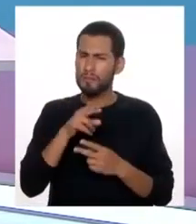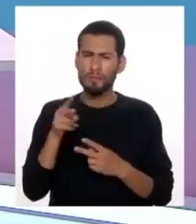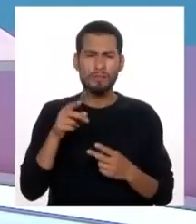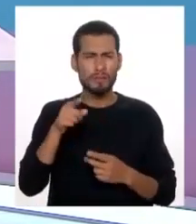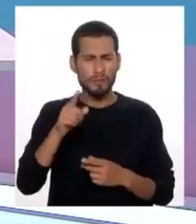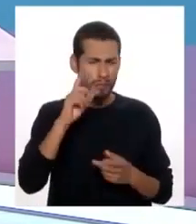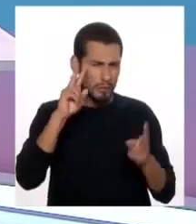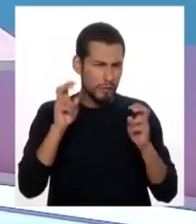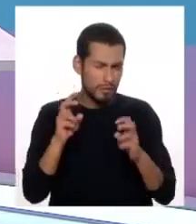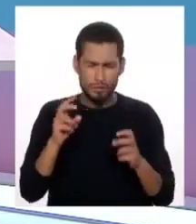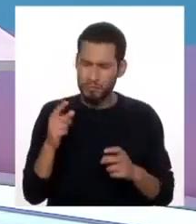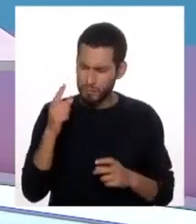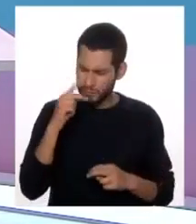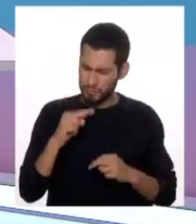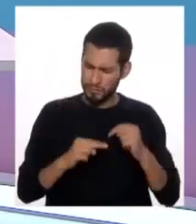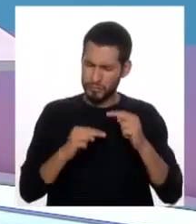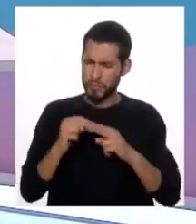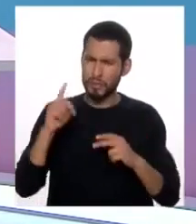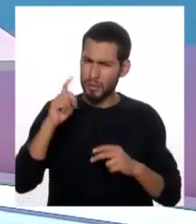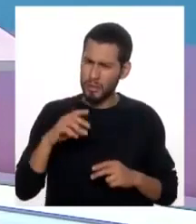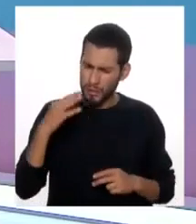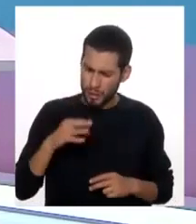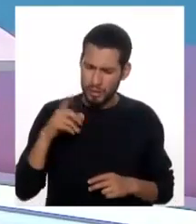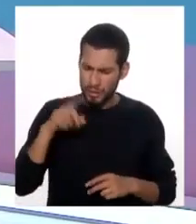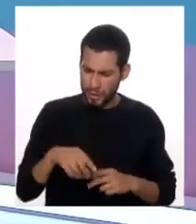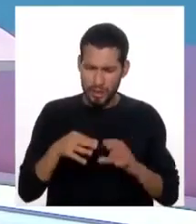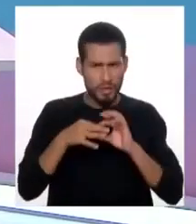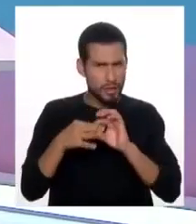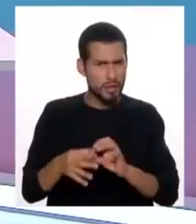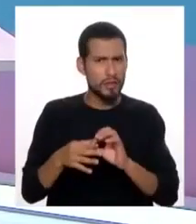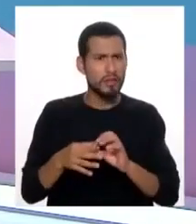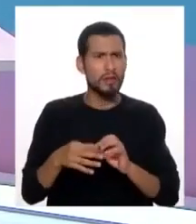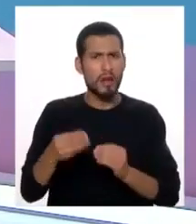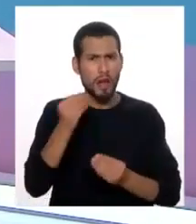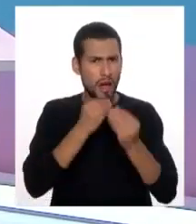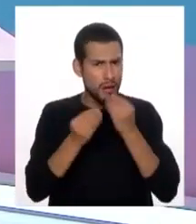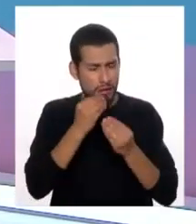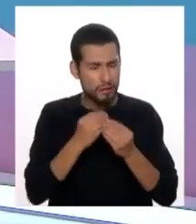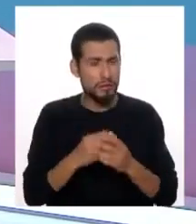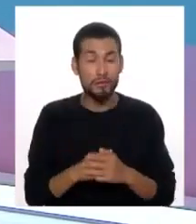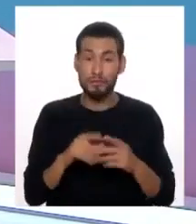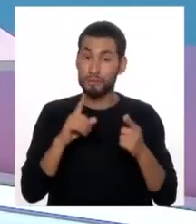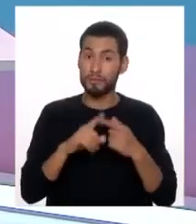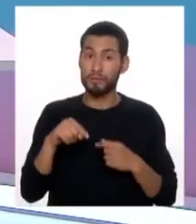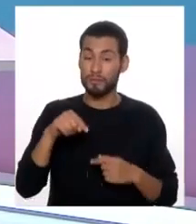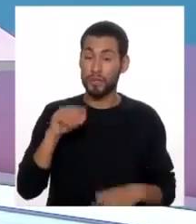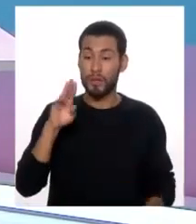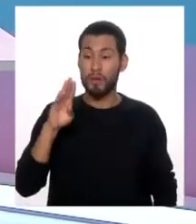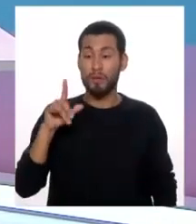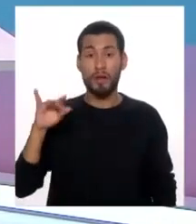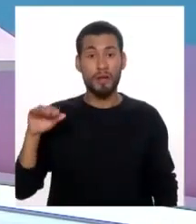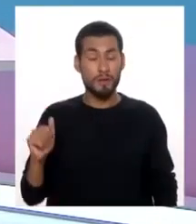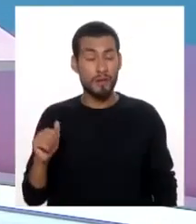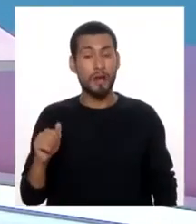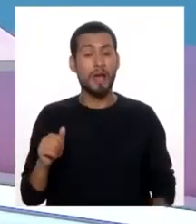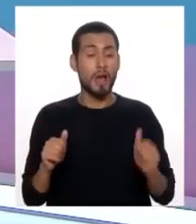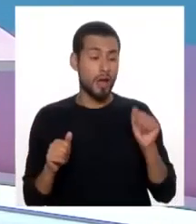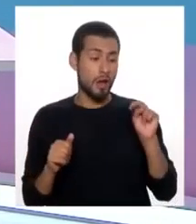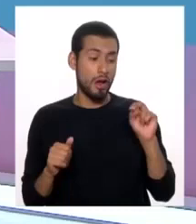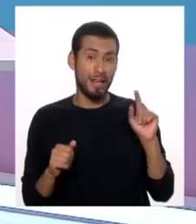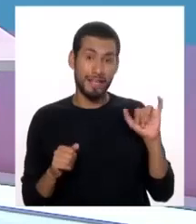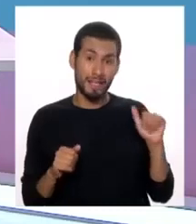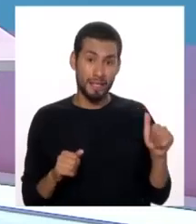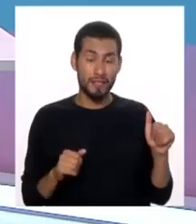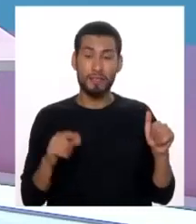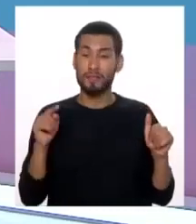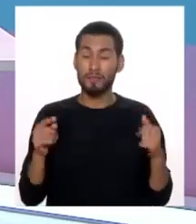porque ustedes dirán, bueno, nutrición tiene que estar necesariamente ligado al alimento, pero en el caso de la bulimia y la anorexia, que no son solo